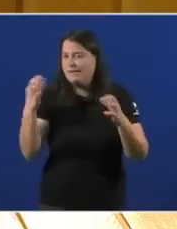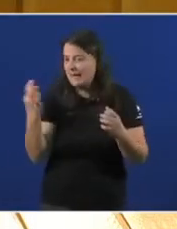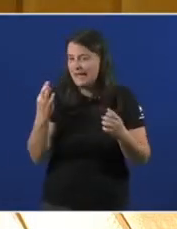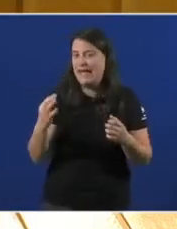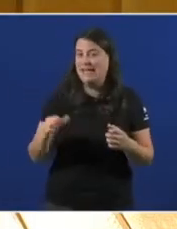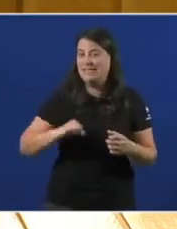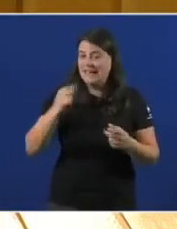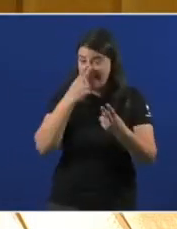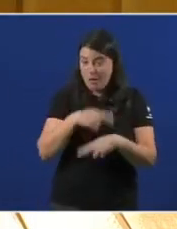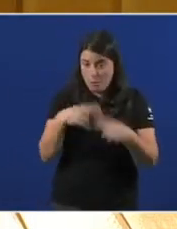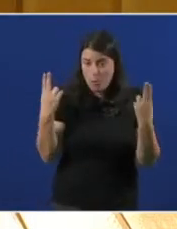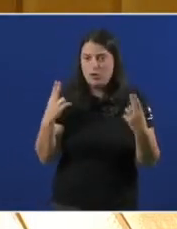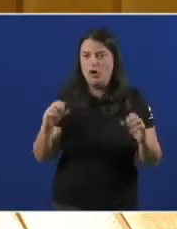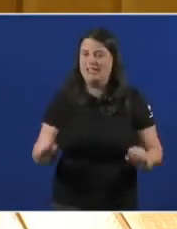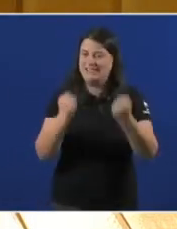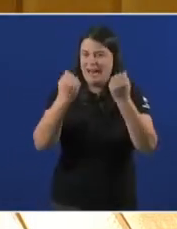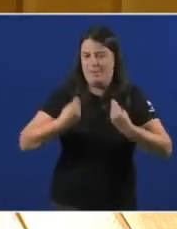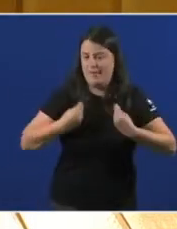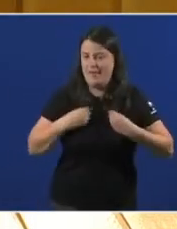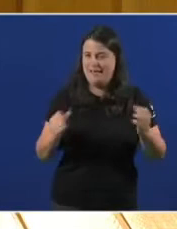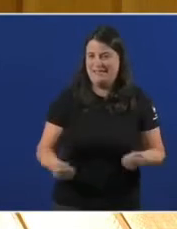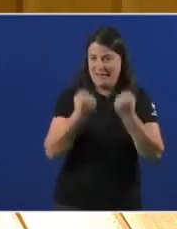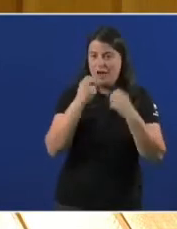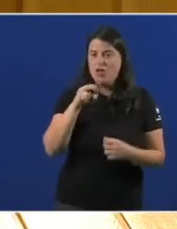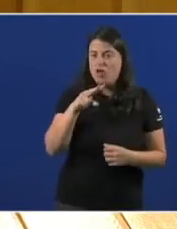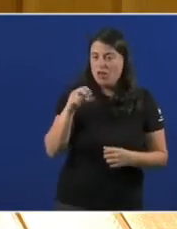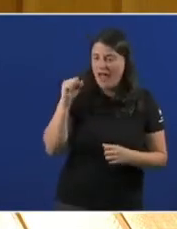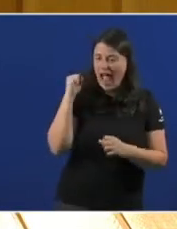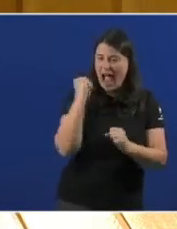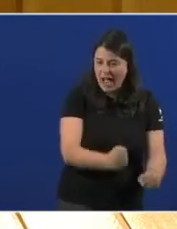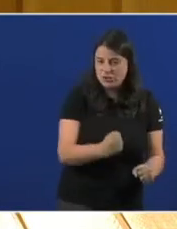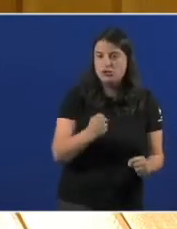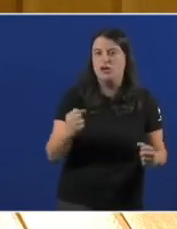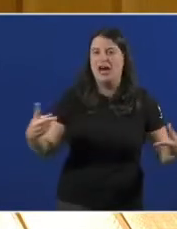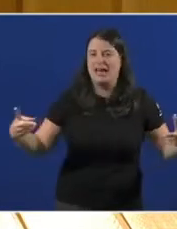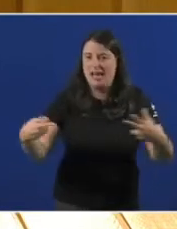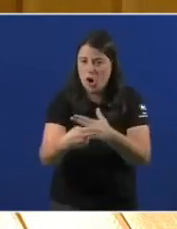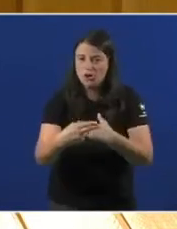pública salva vidas e reverta doce anos de recortes e privatización.